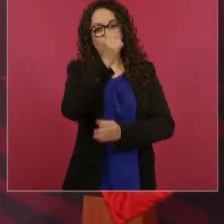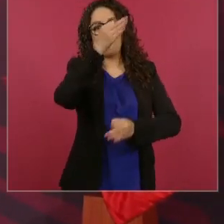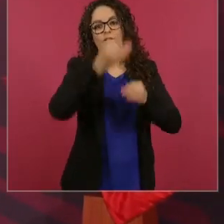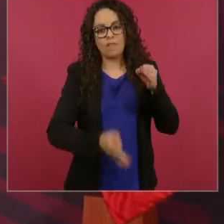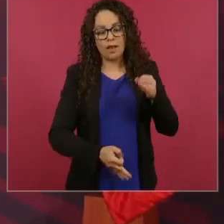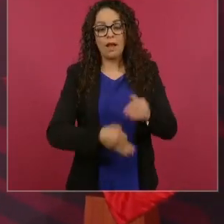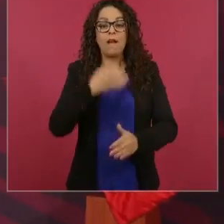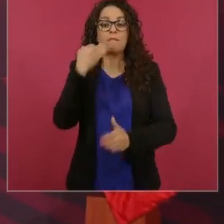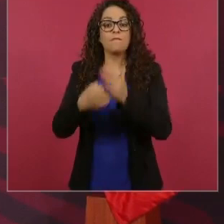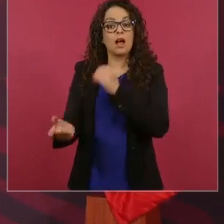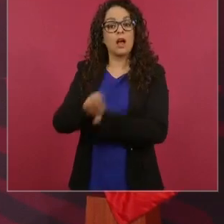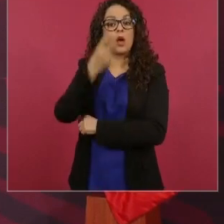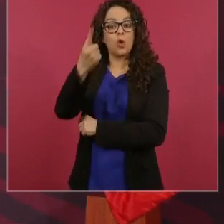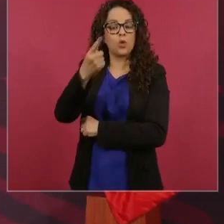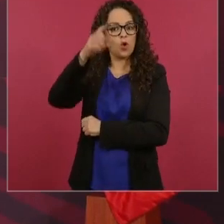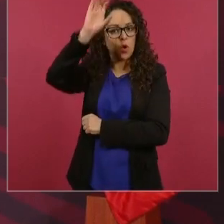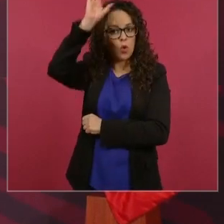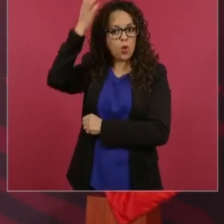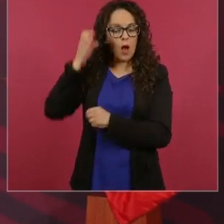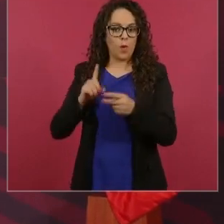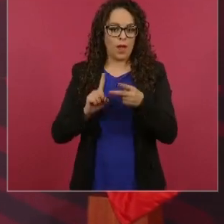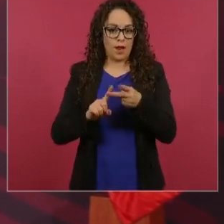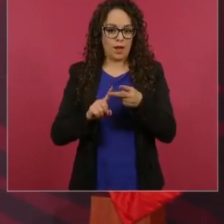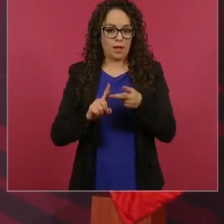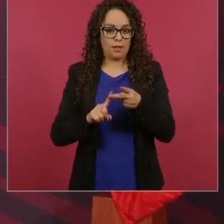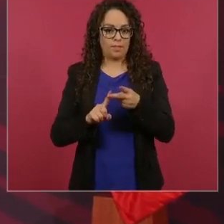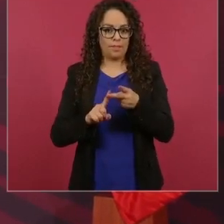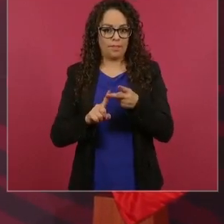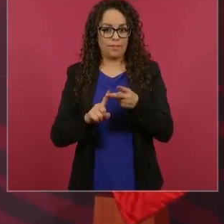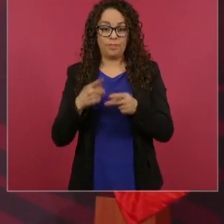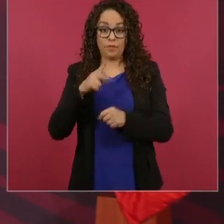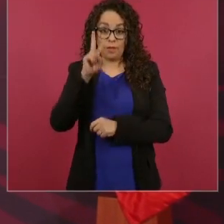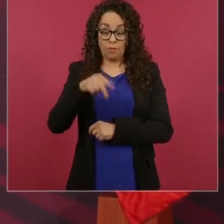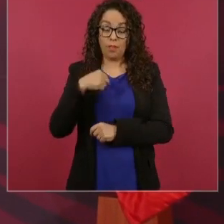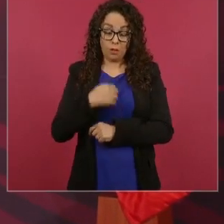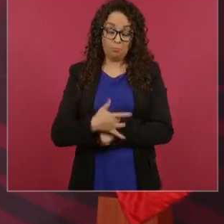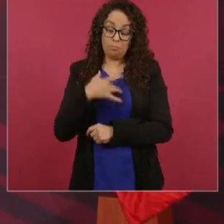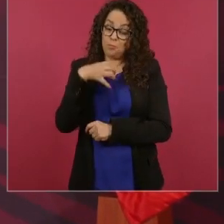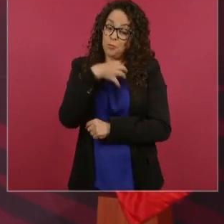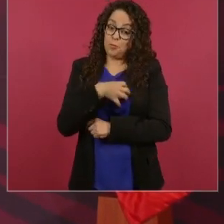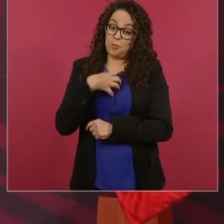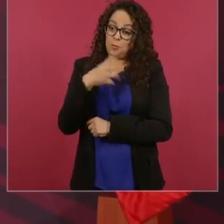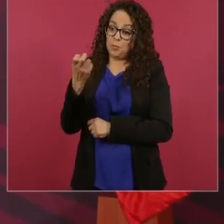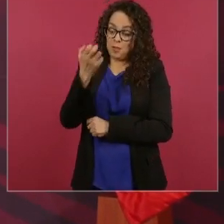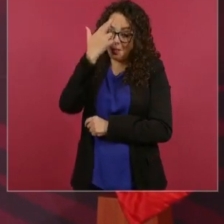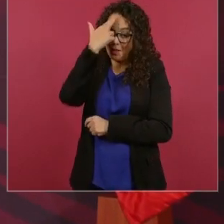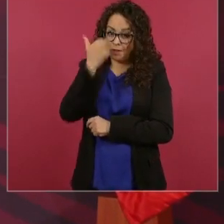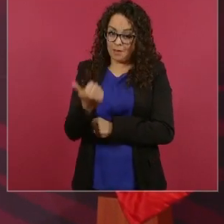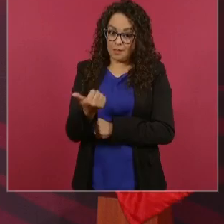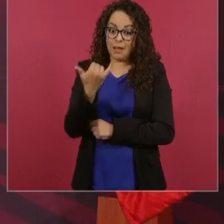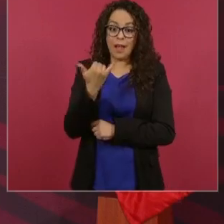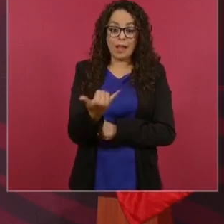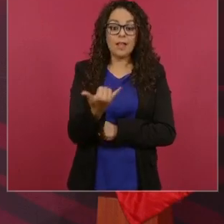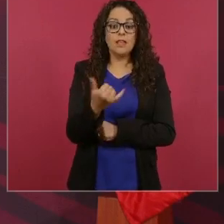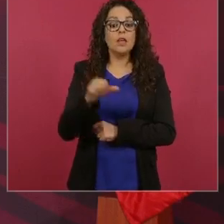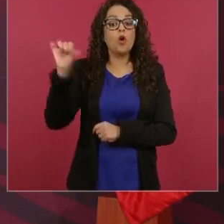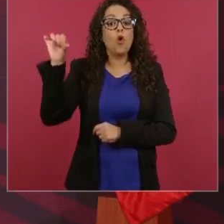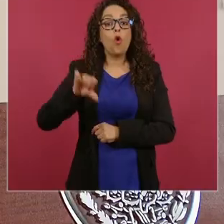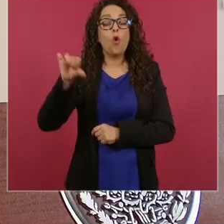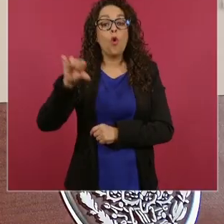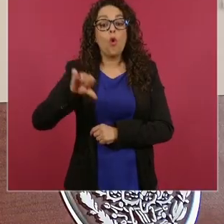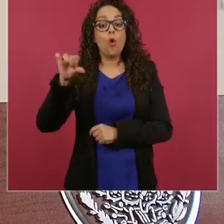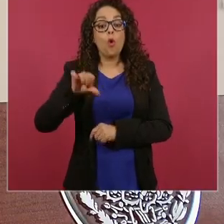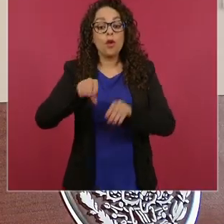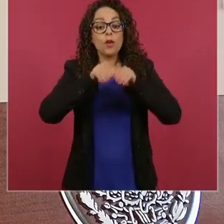con esto es un paso adelante estoy contento por eso y también hoy sale la encuesta